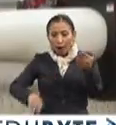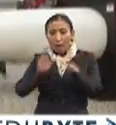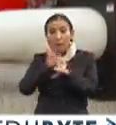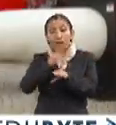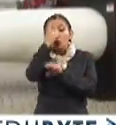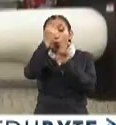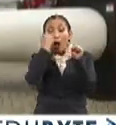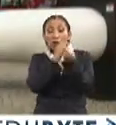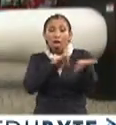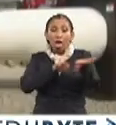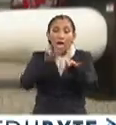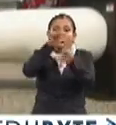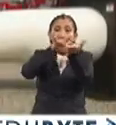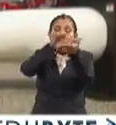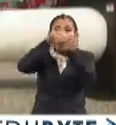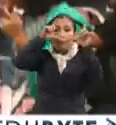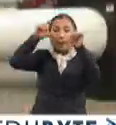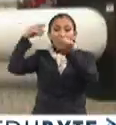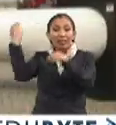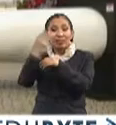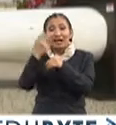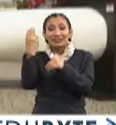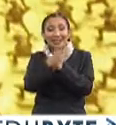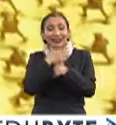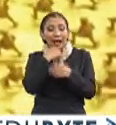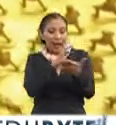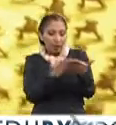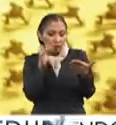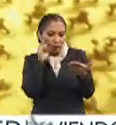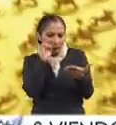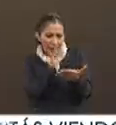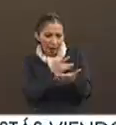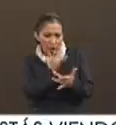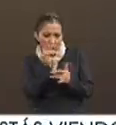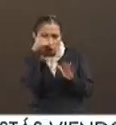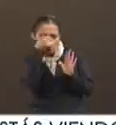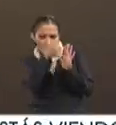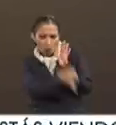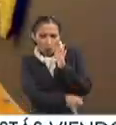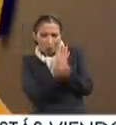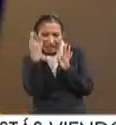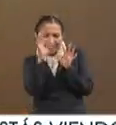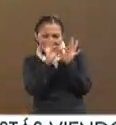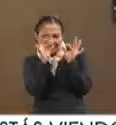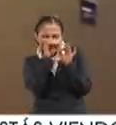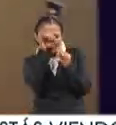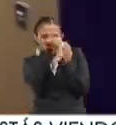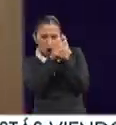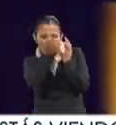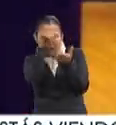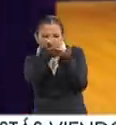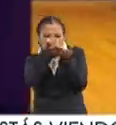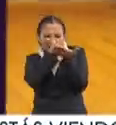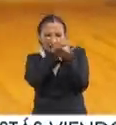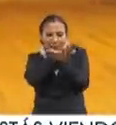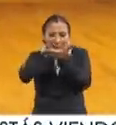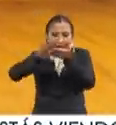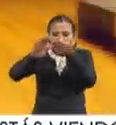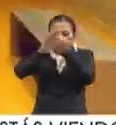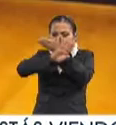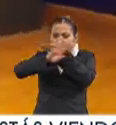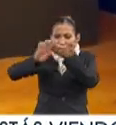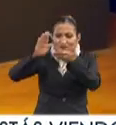más de un año de trabajo, porque requiere que el lector perciba la profundidad de los detalles, las distintas capas de